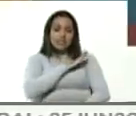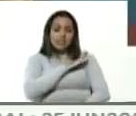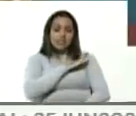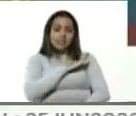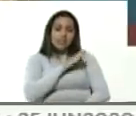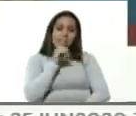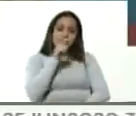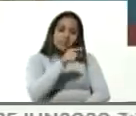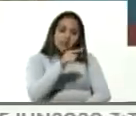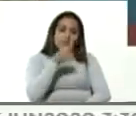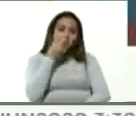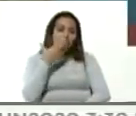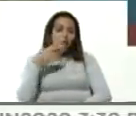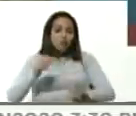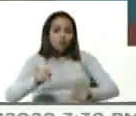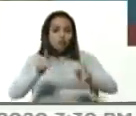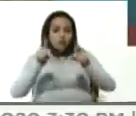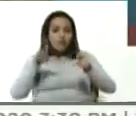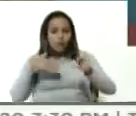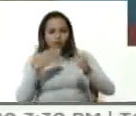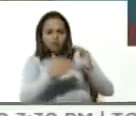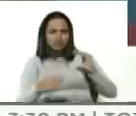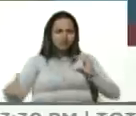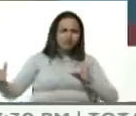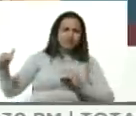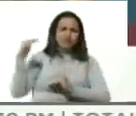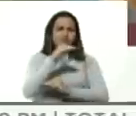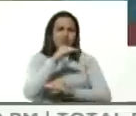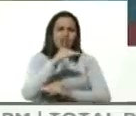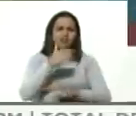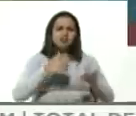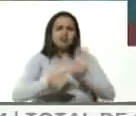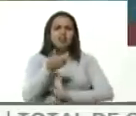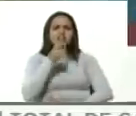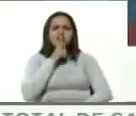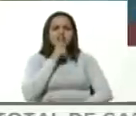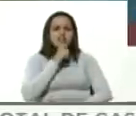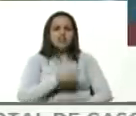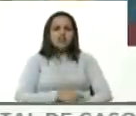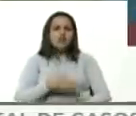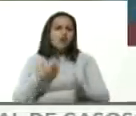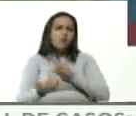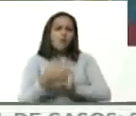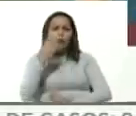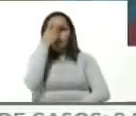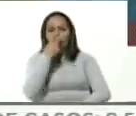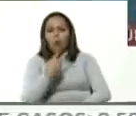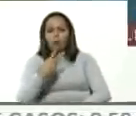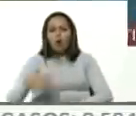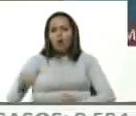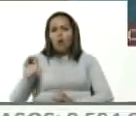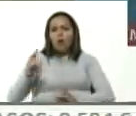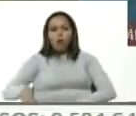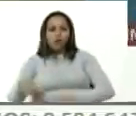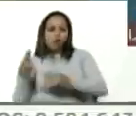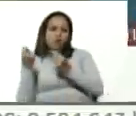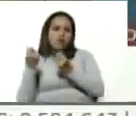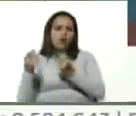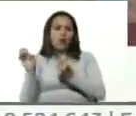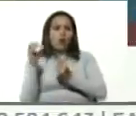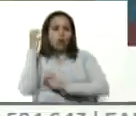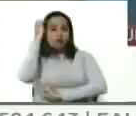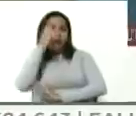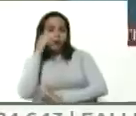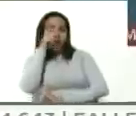esta maravillosa oportunidad de superar una situación tan difícil no importa si eres pobre no importa si eres rico no importa si eres europeo